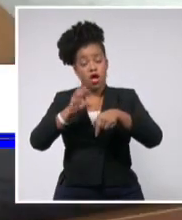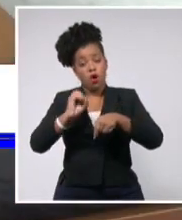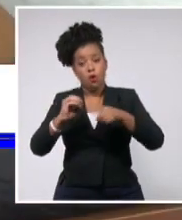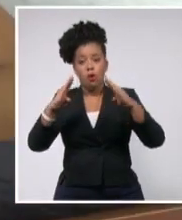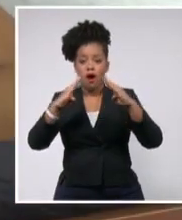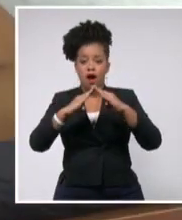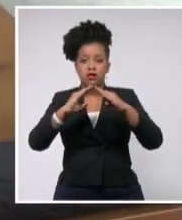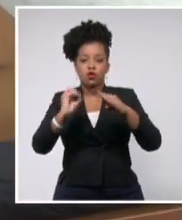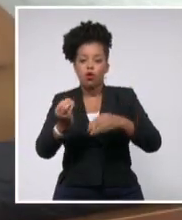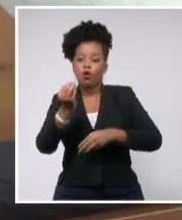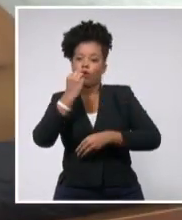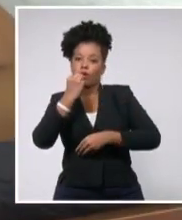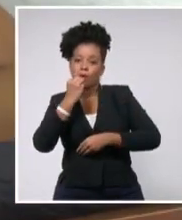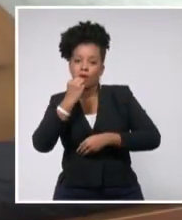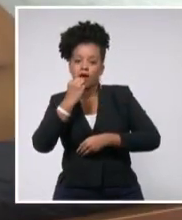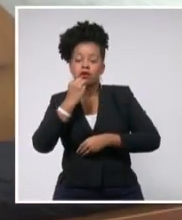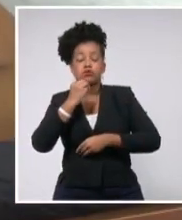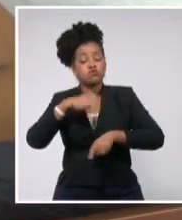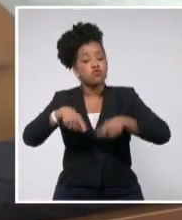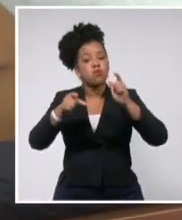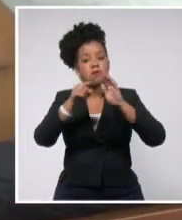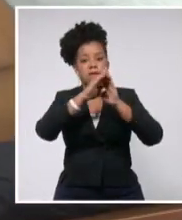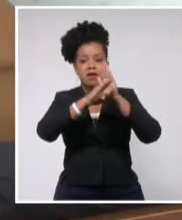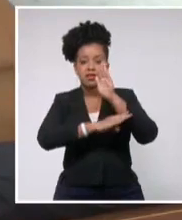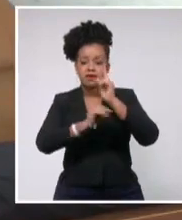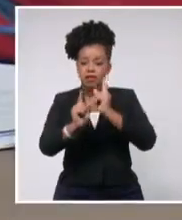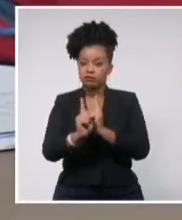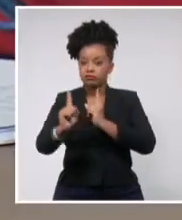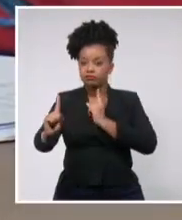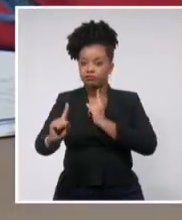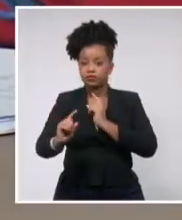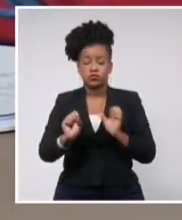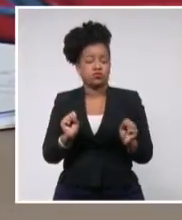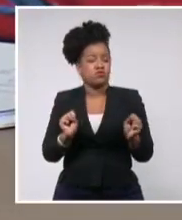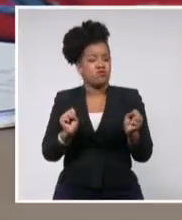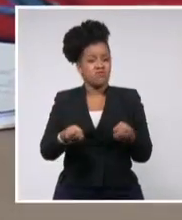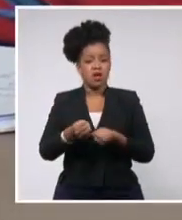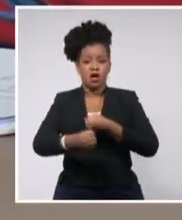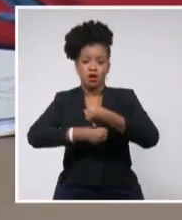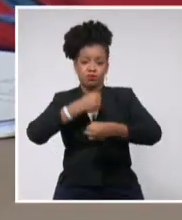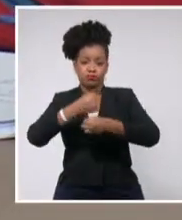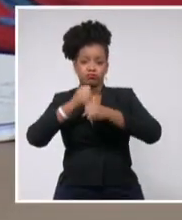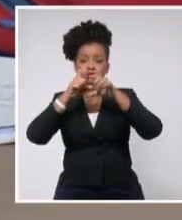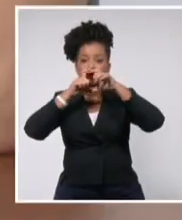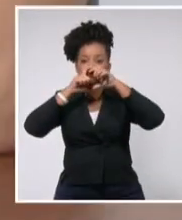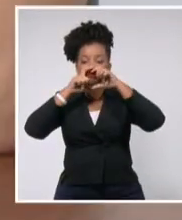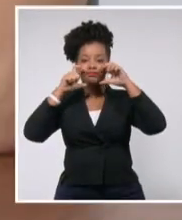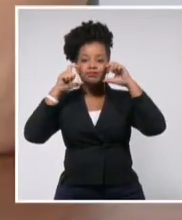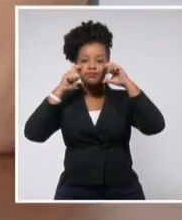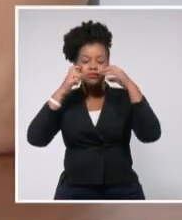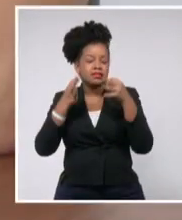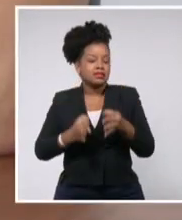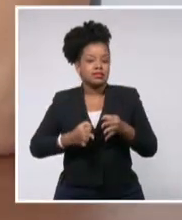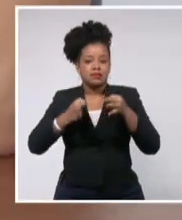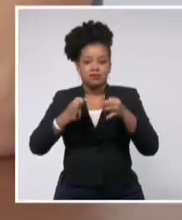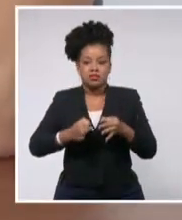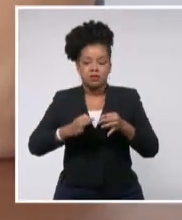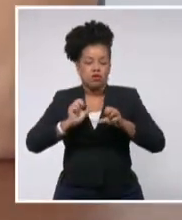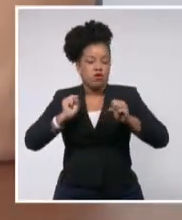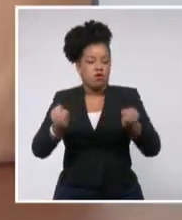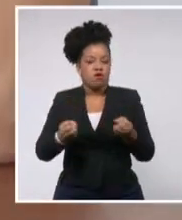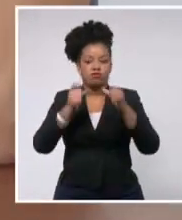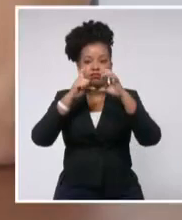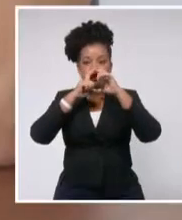comedor con las medidas de aislamiento social, con el uso obligatorio del nasobuco en todas las instalaciones de la